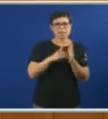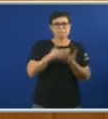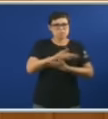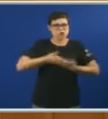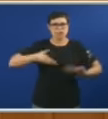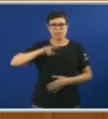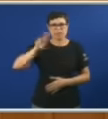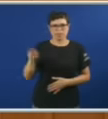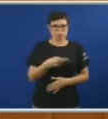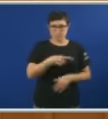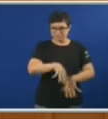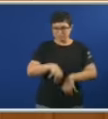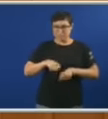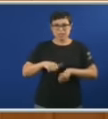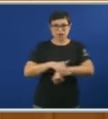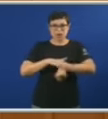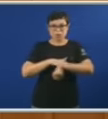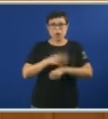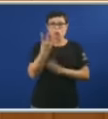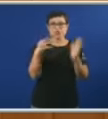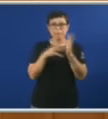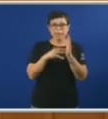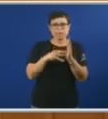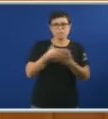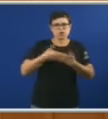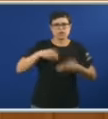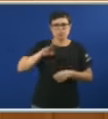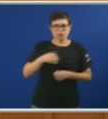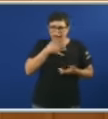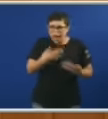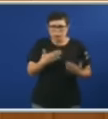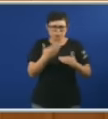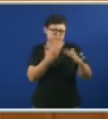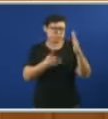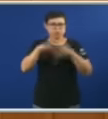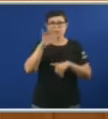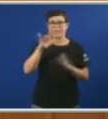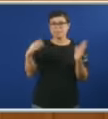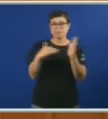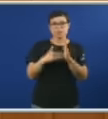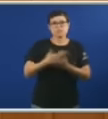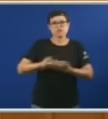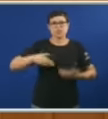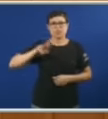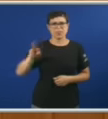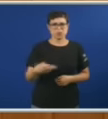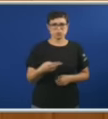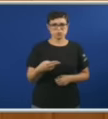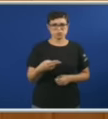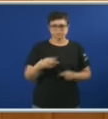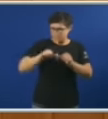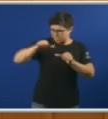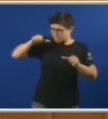Si cando vostede Chegou Non chegaba Nin a 4.000 Serou vostede Máis débeda Que todos Os gobernos